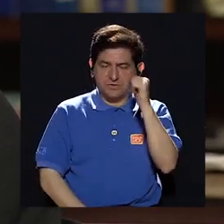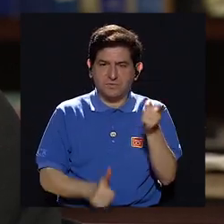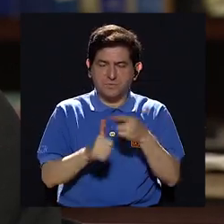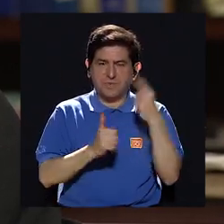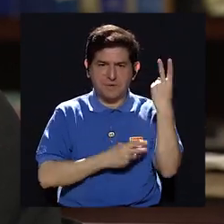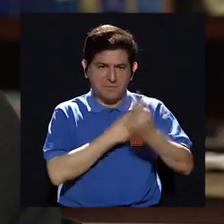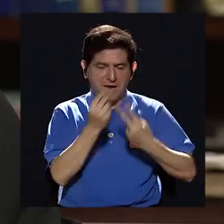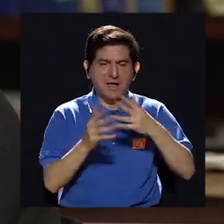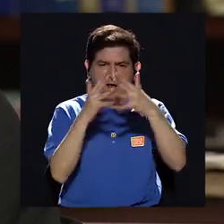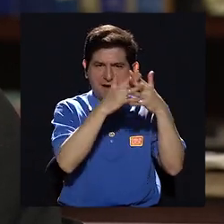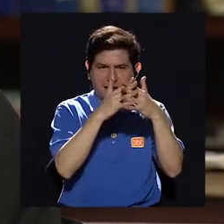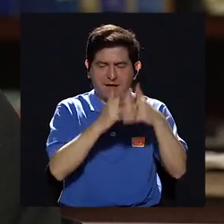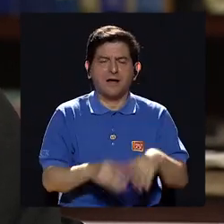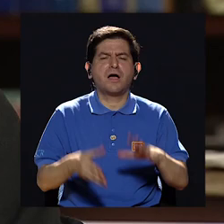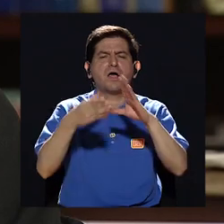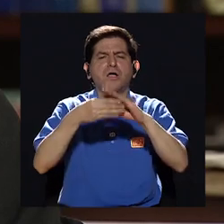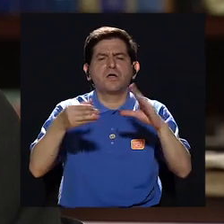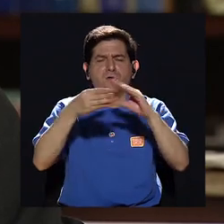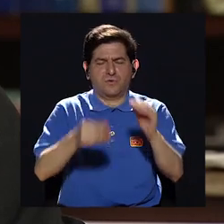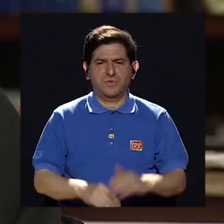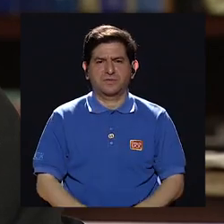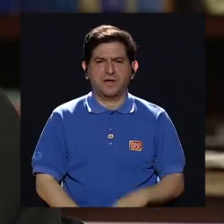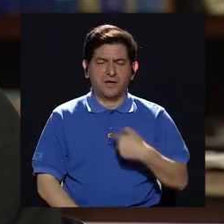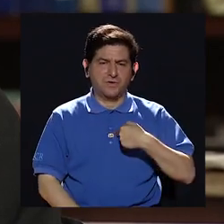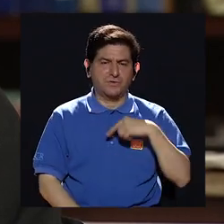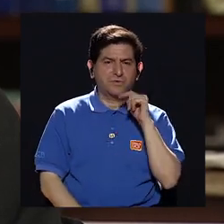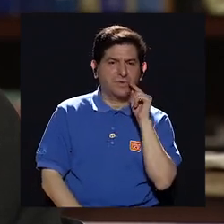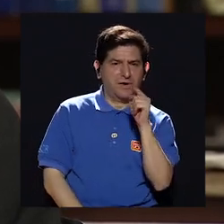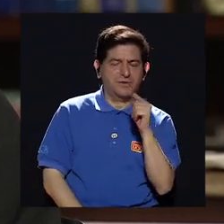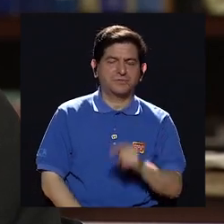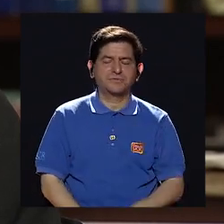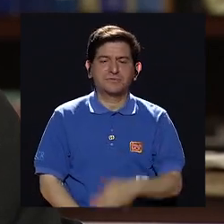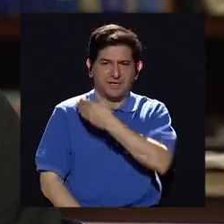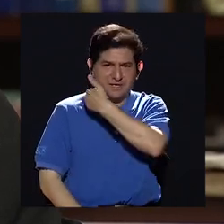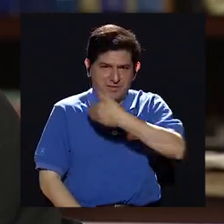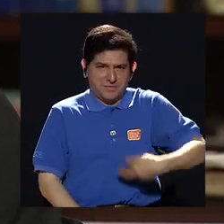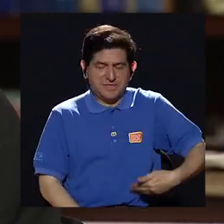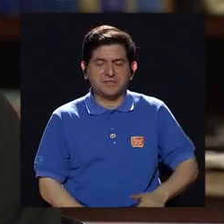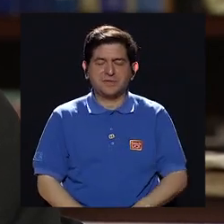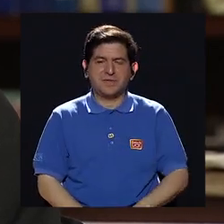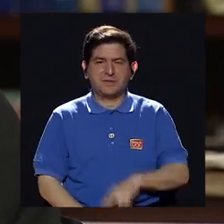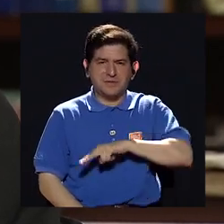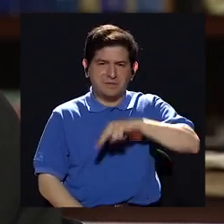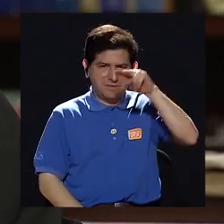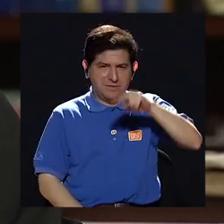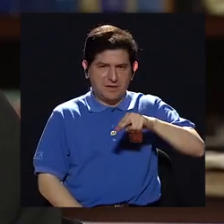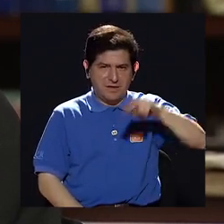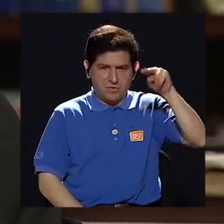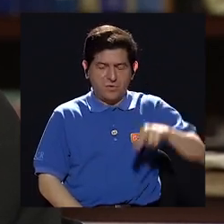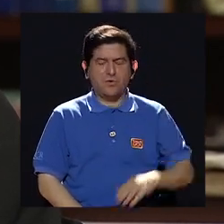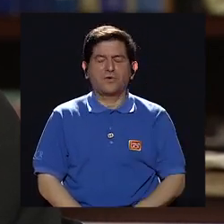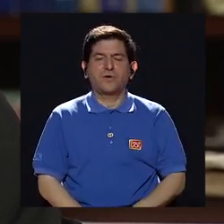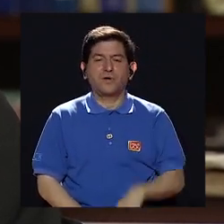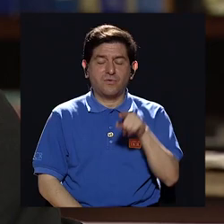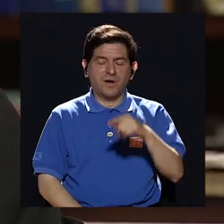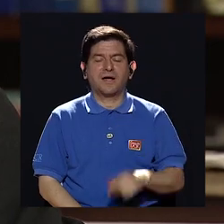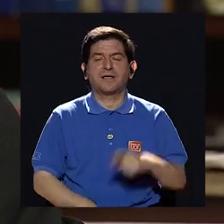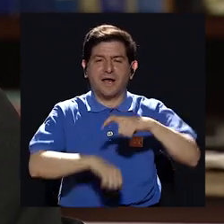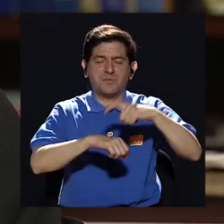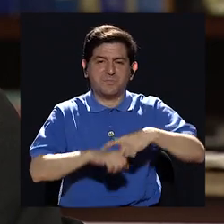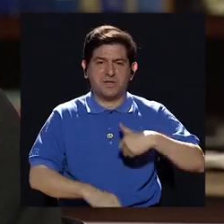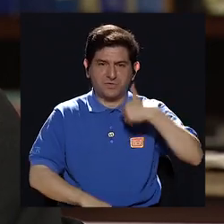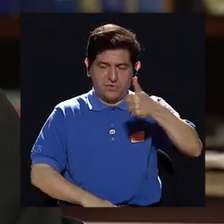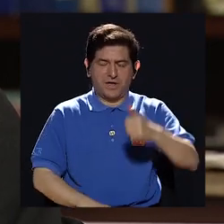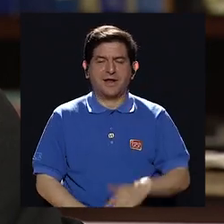a Estados Unidos muy rápidamente y un comentario que le tengo que hace casualmente el presidente del Comité Noruego en el momento en que usted gana el premio Nobel,